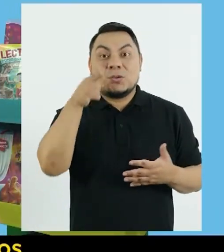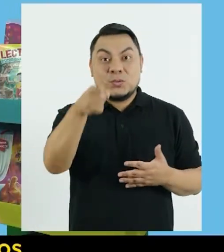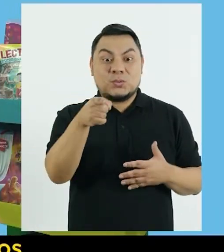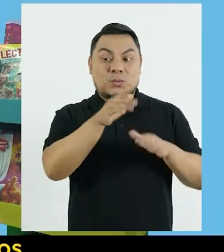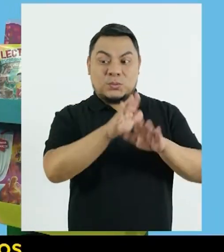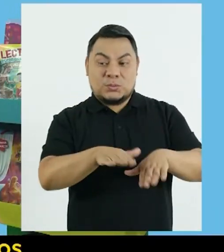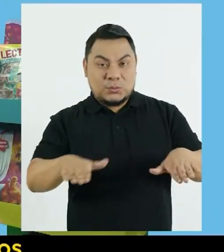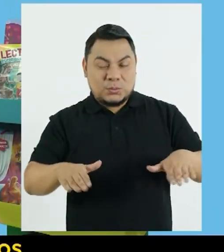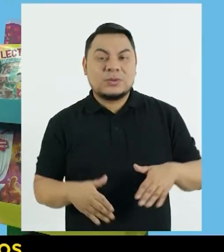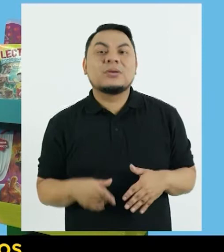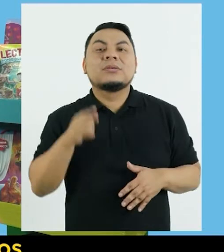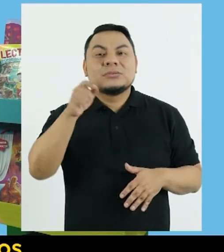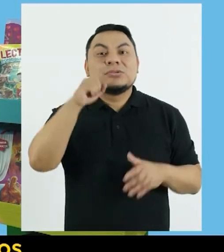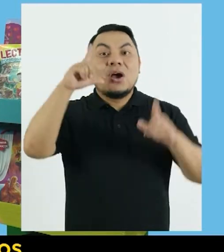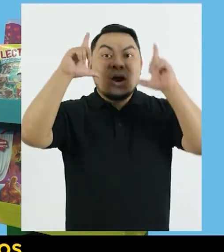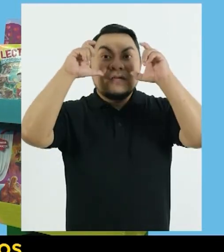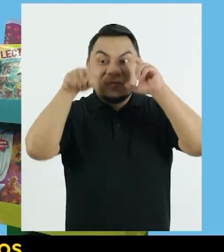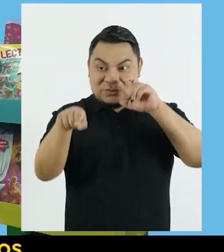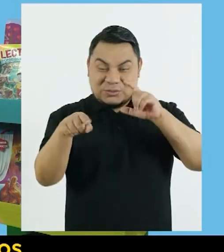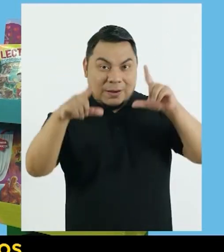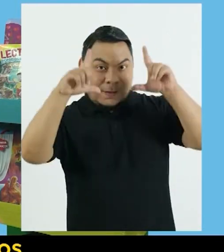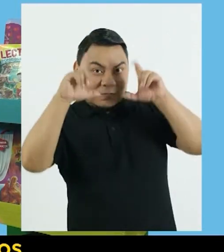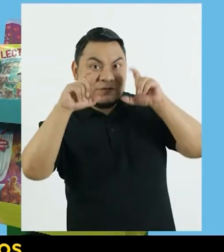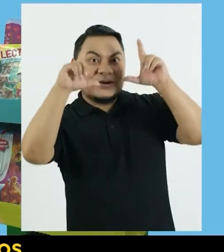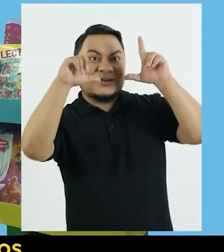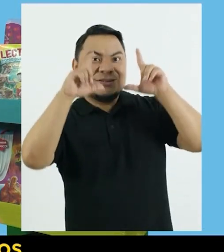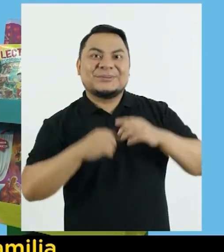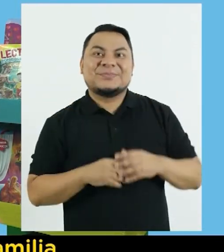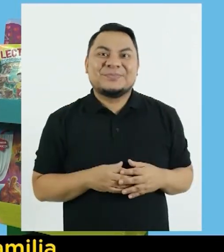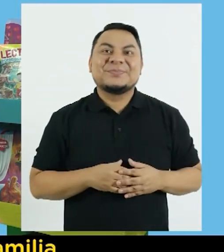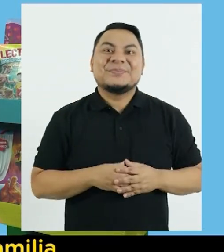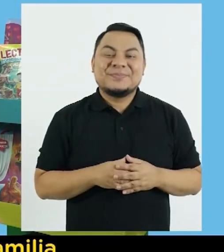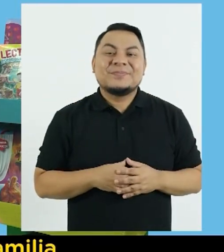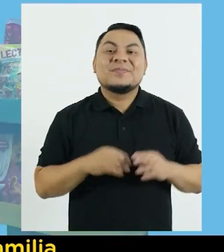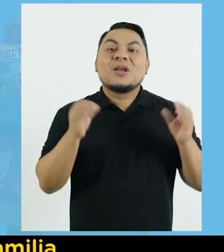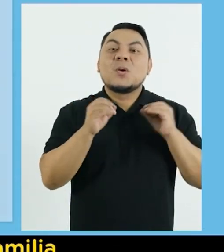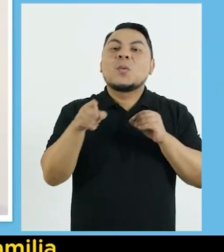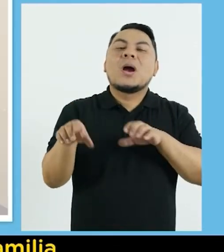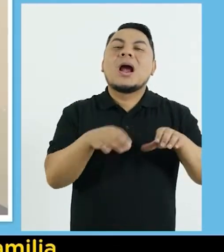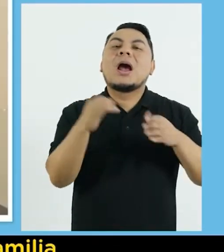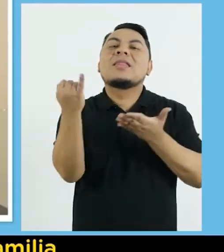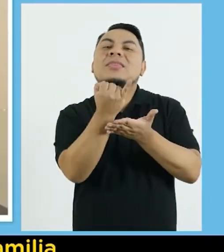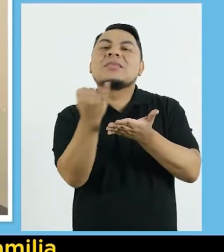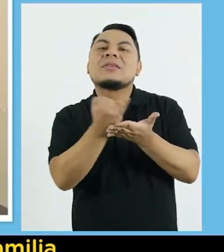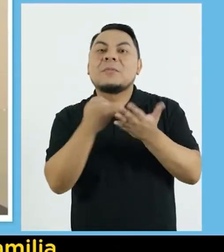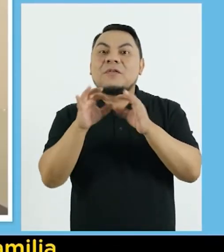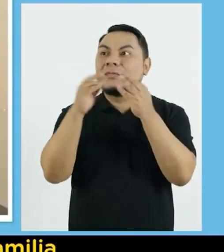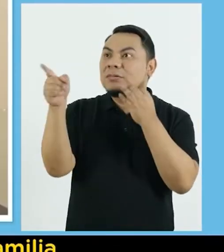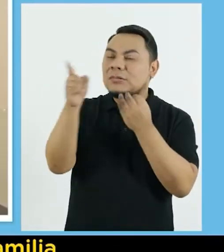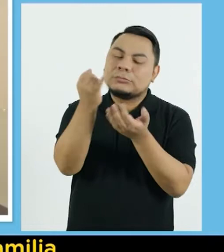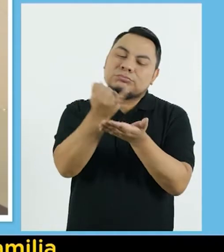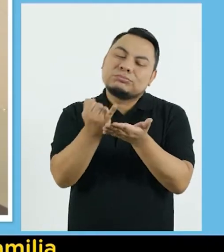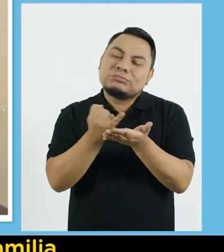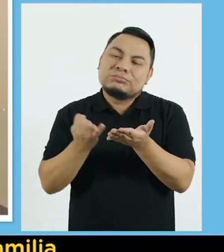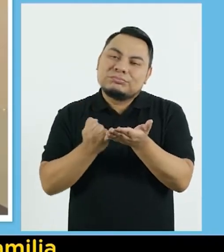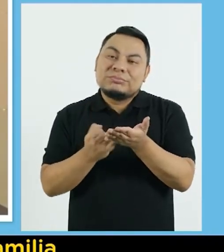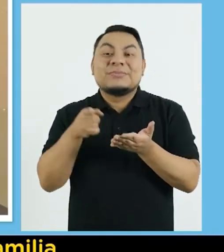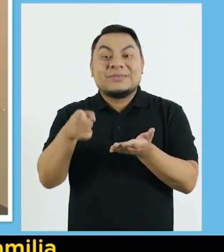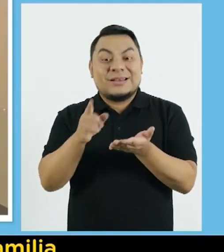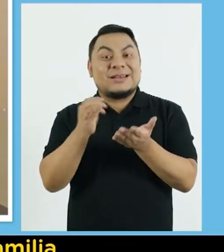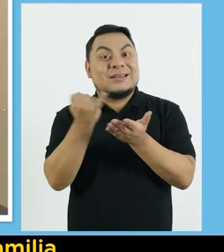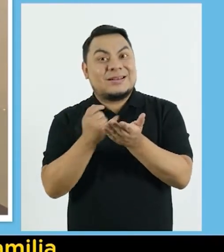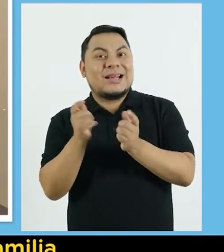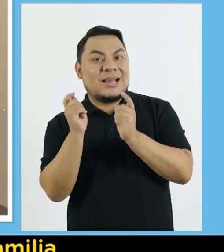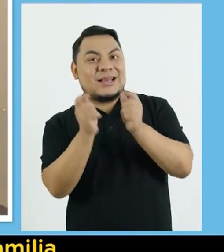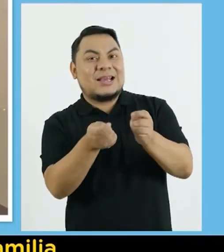Otra idea divertida es que sus niños tomen fotos O hagan